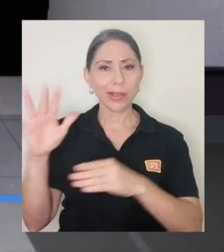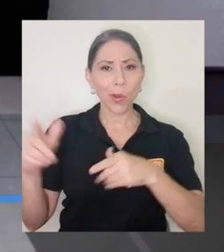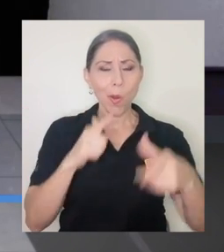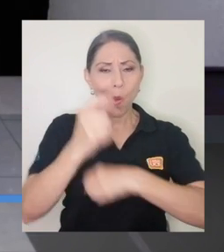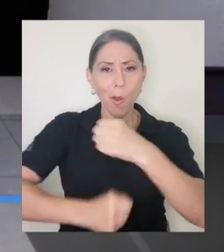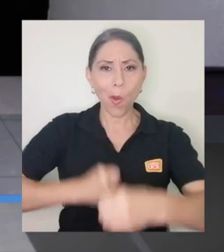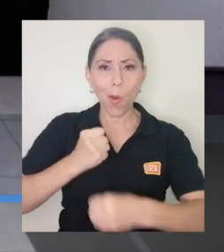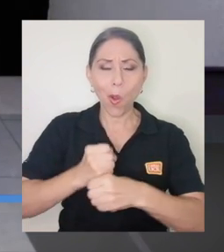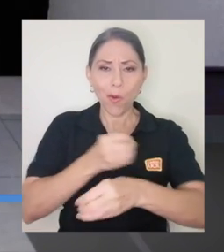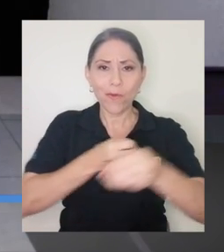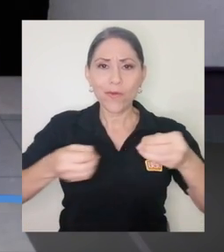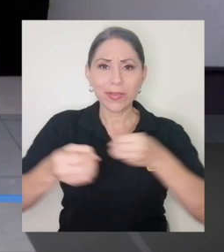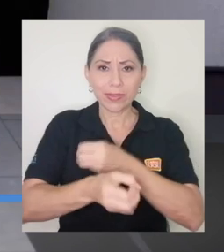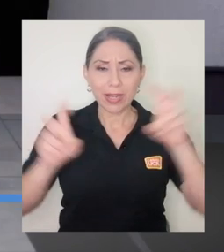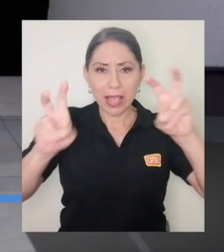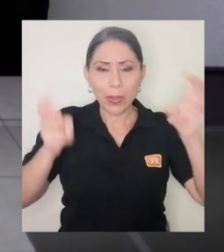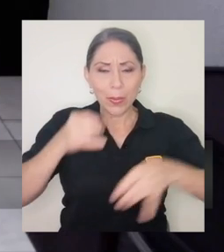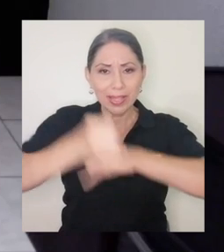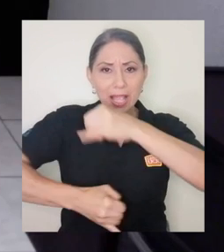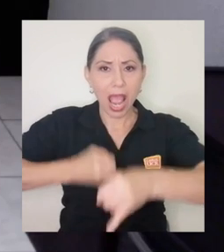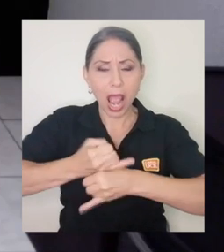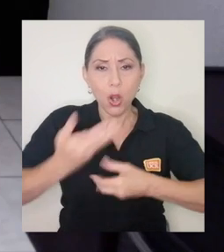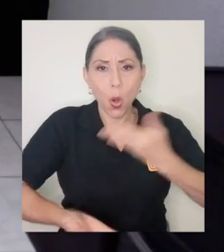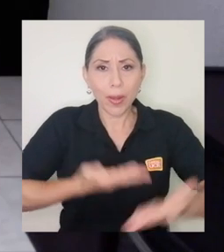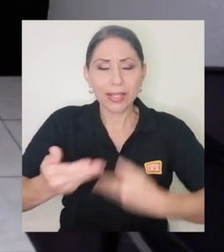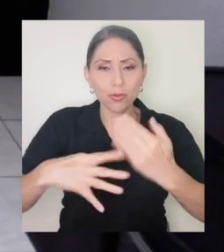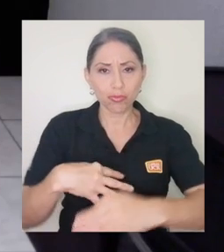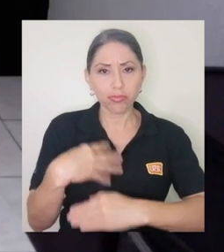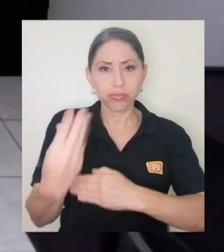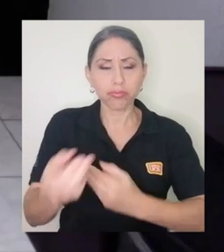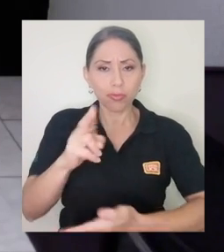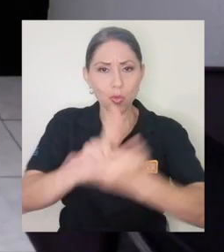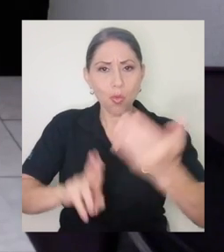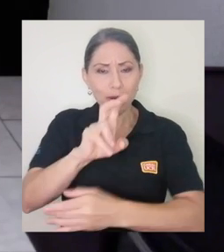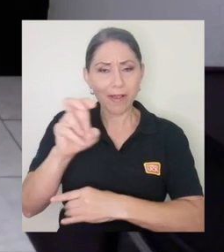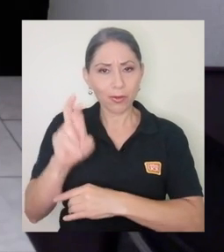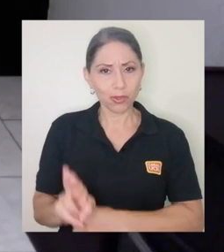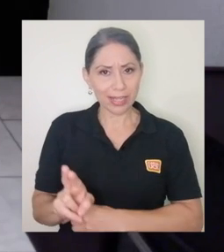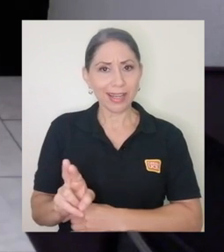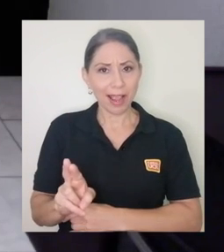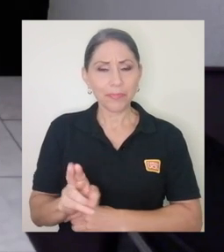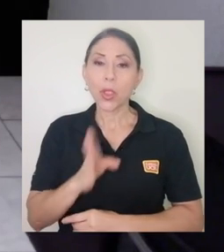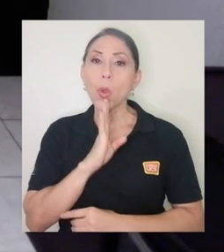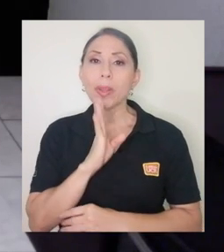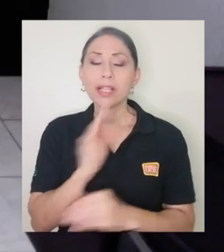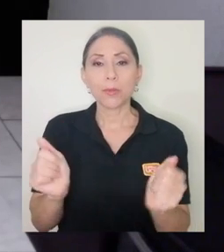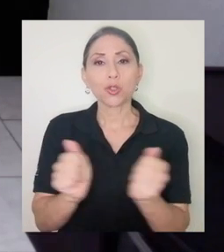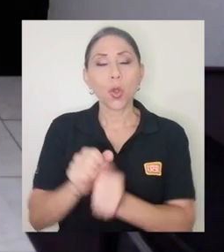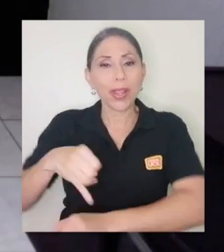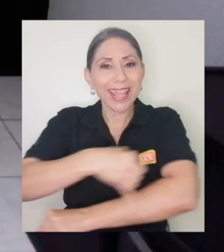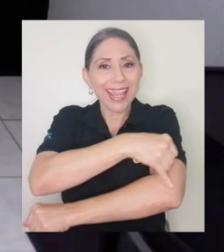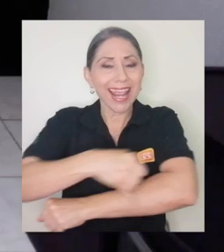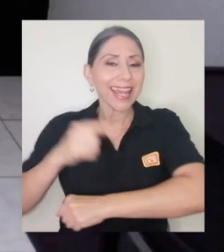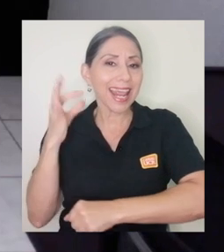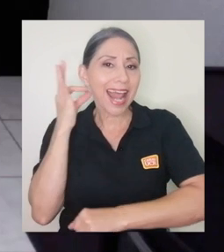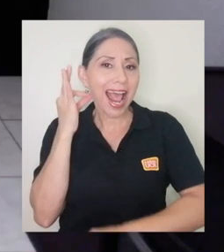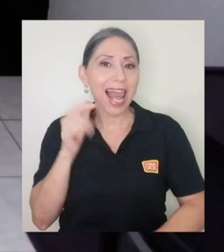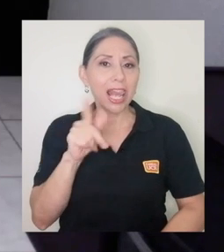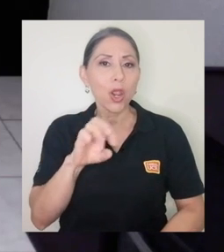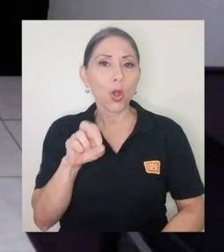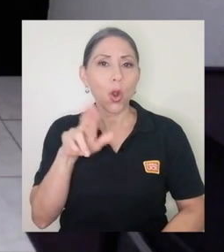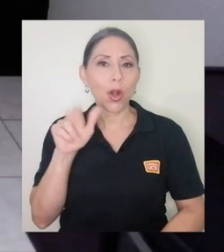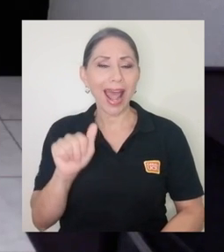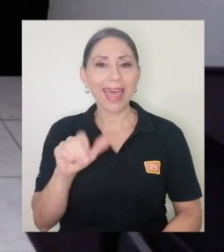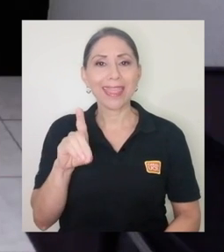de la Oficina de Asuntos Internacionales y Cooperación Externa de la Universidad de Costa Rica, conversaremos con la ingeniera Leonora de